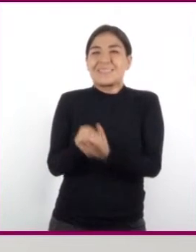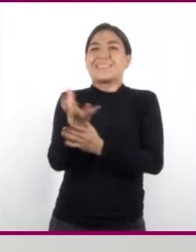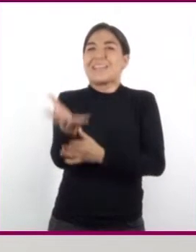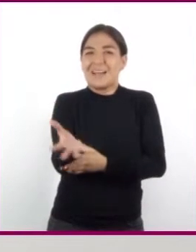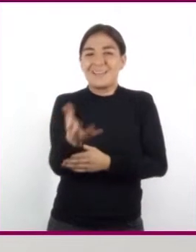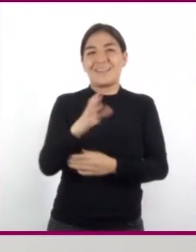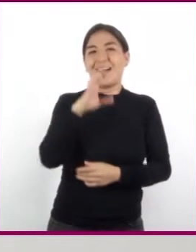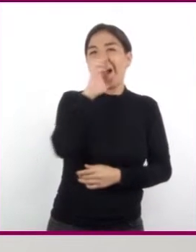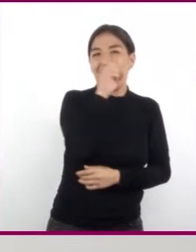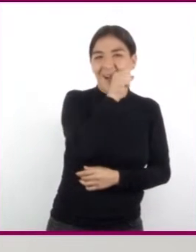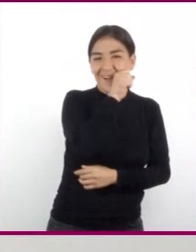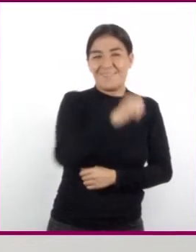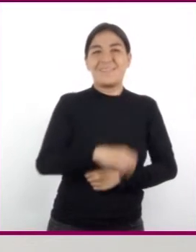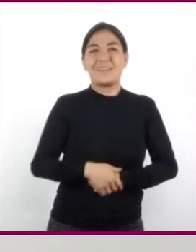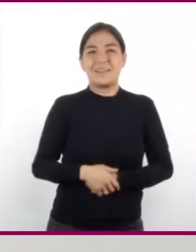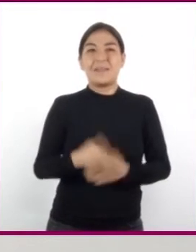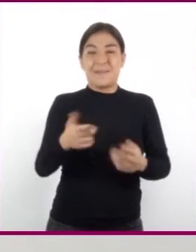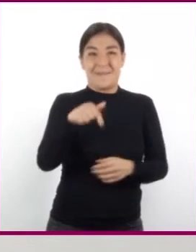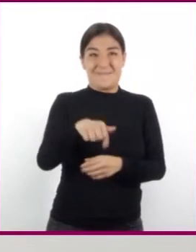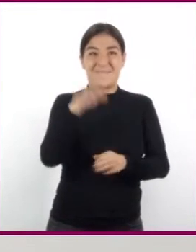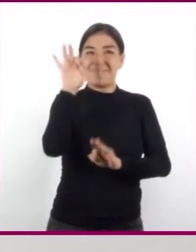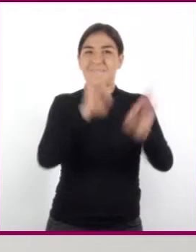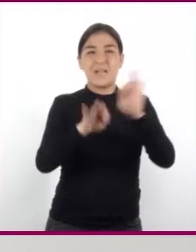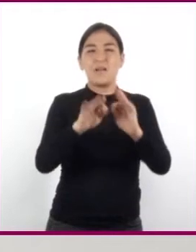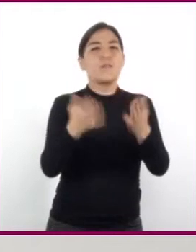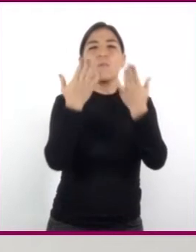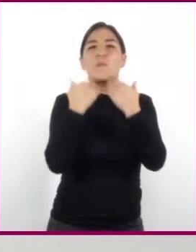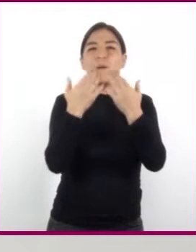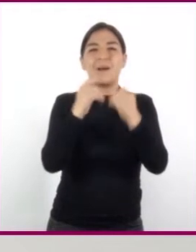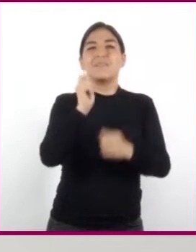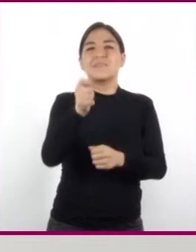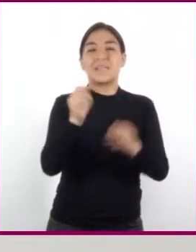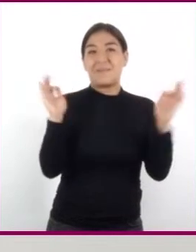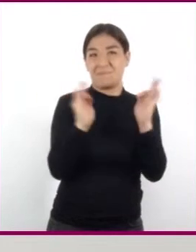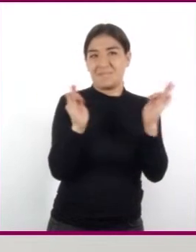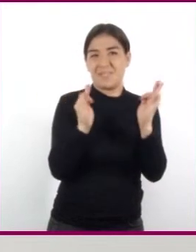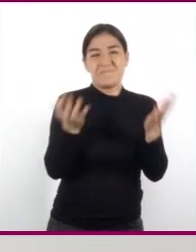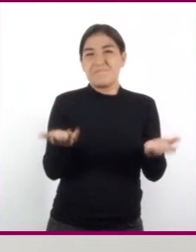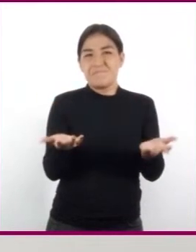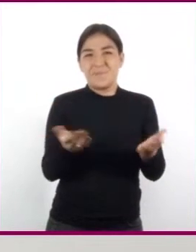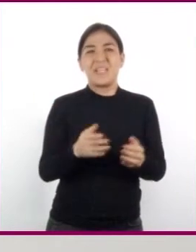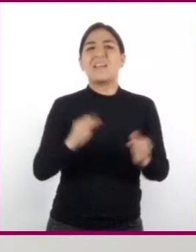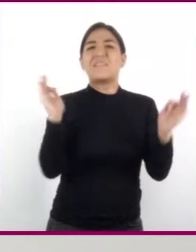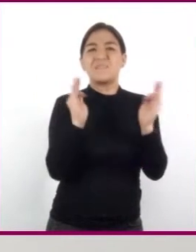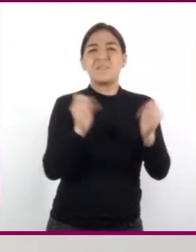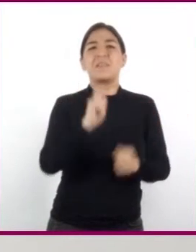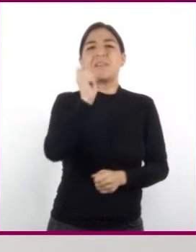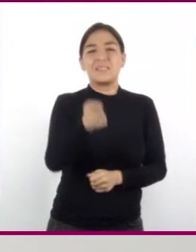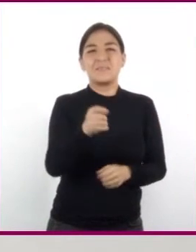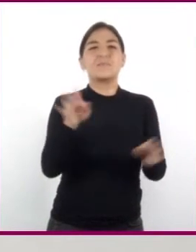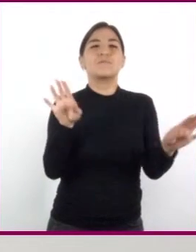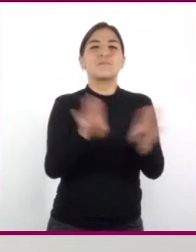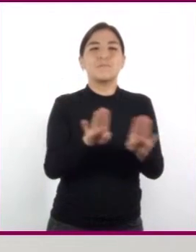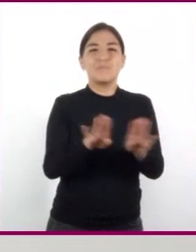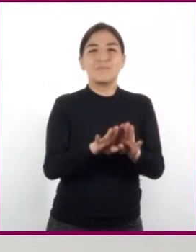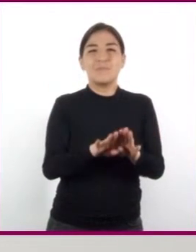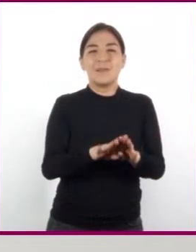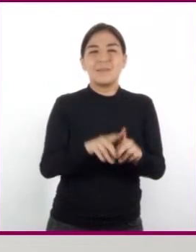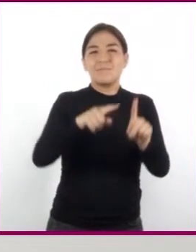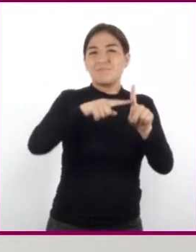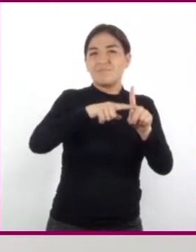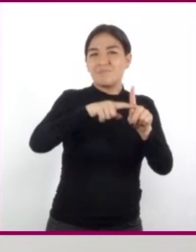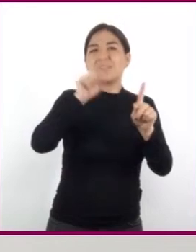De hecho, en física no existe el frío como tal. El frío se refiere a una